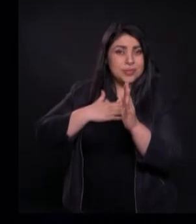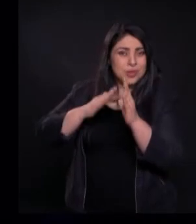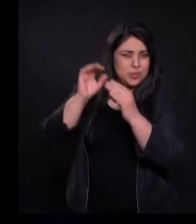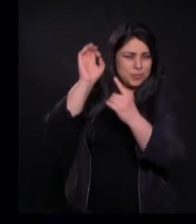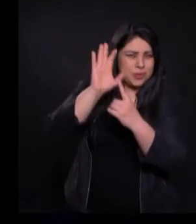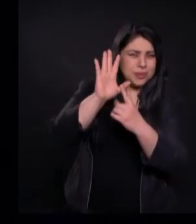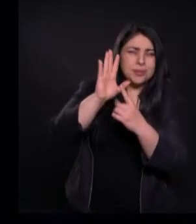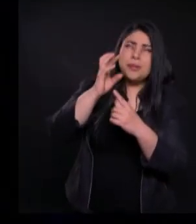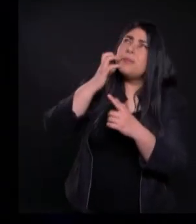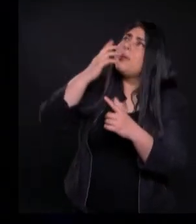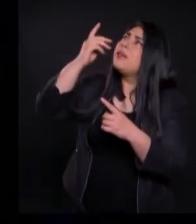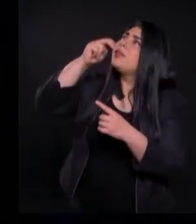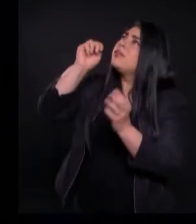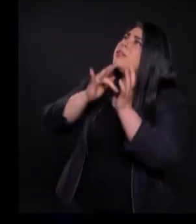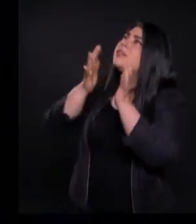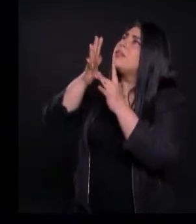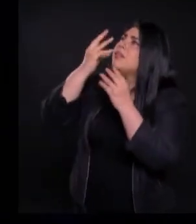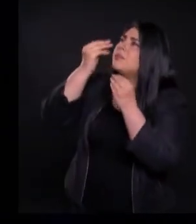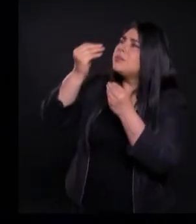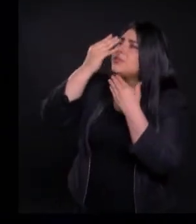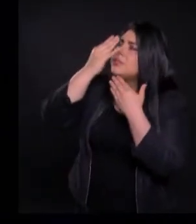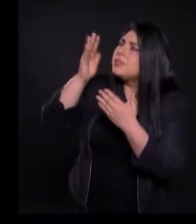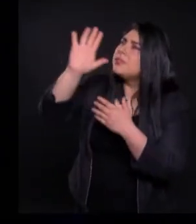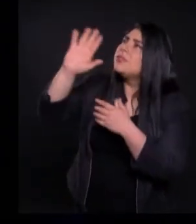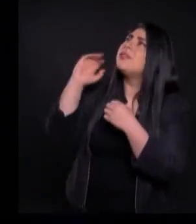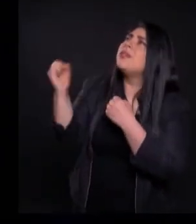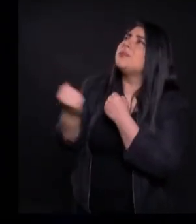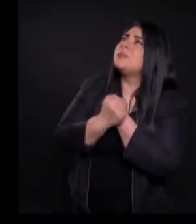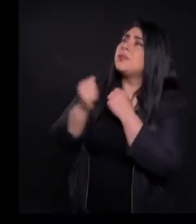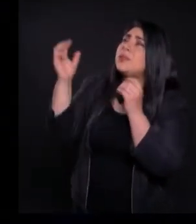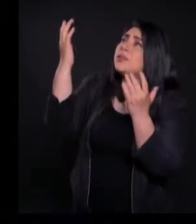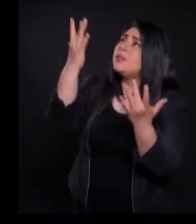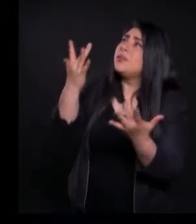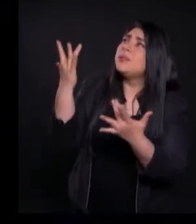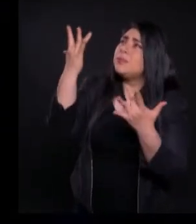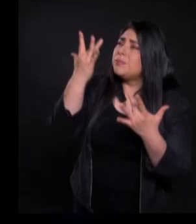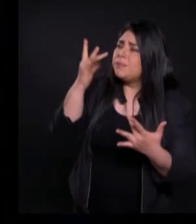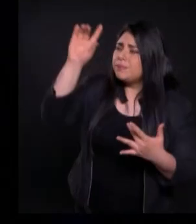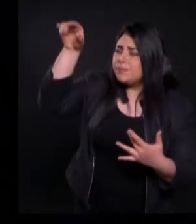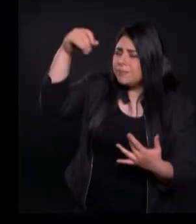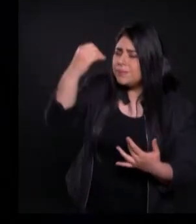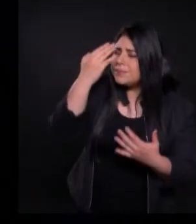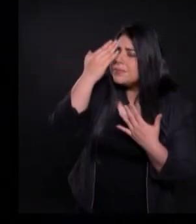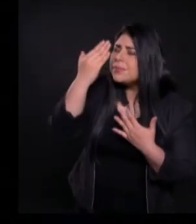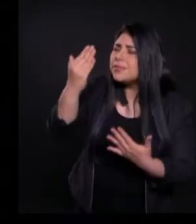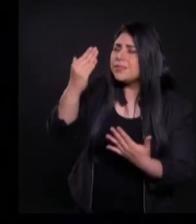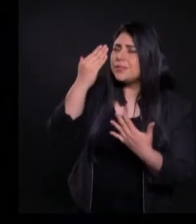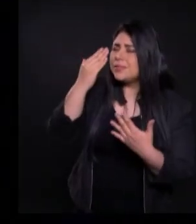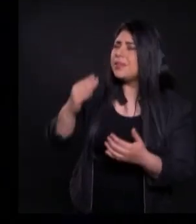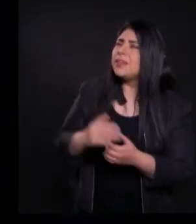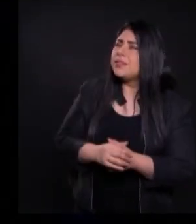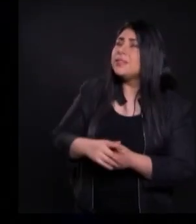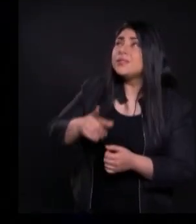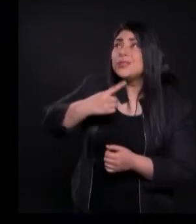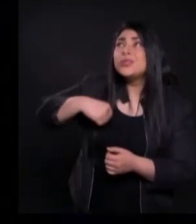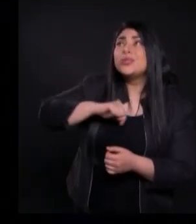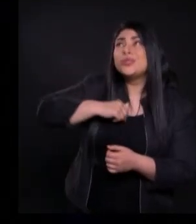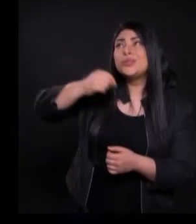Gracias Gracias por tu Amor Gracias por tu Misericordia Gracias Señor Porque nos das La oportunidad De aprender De ti